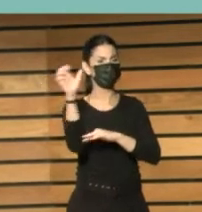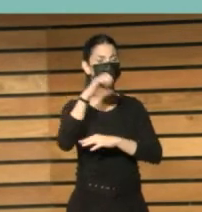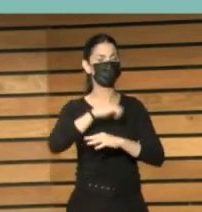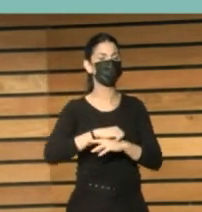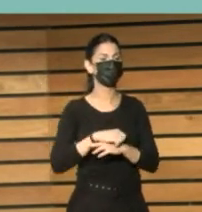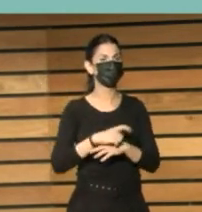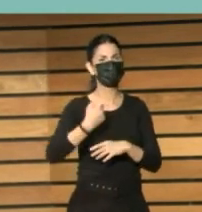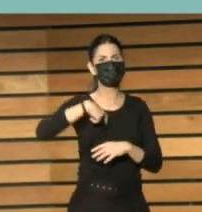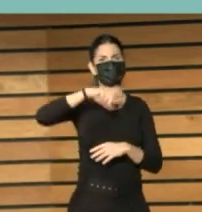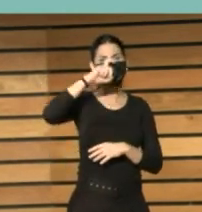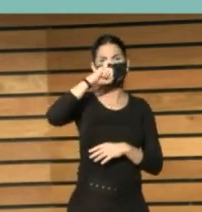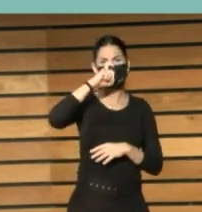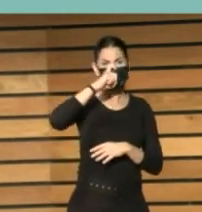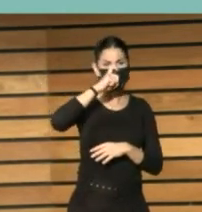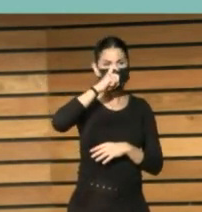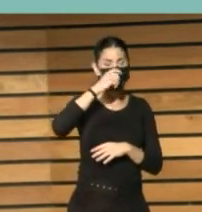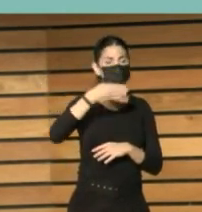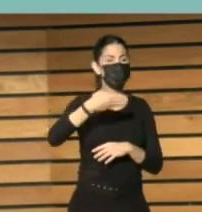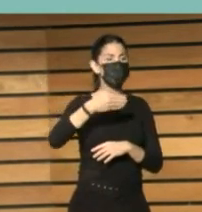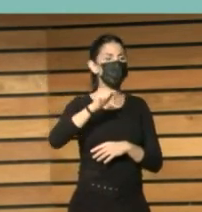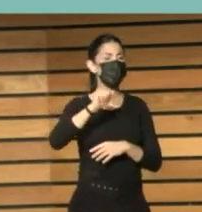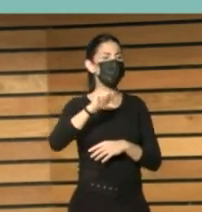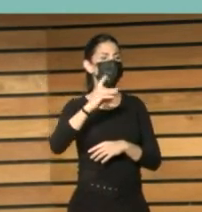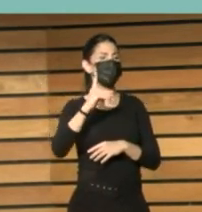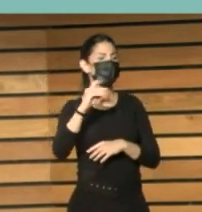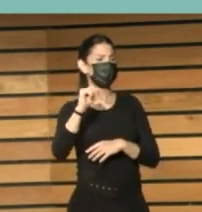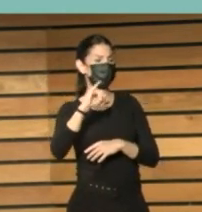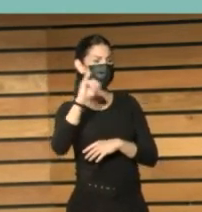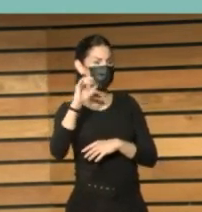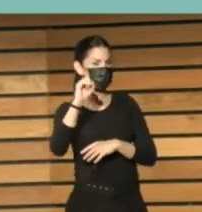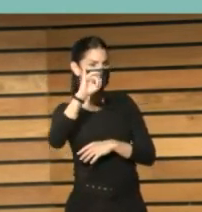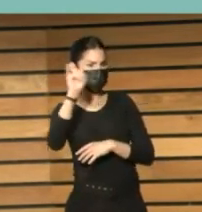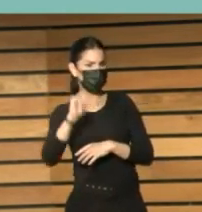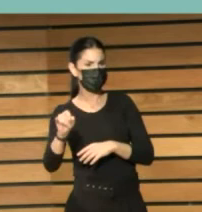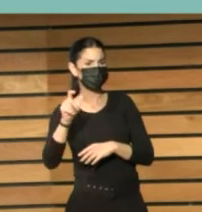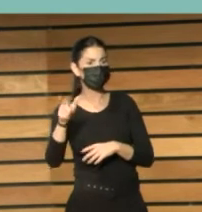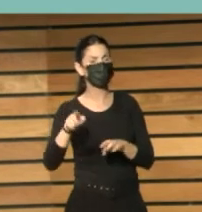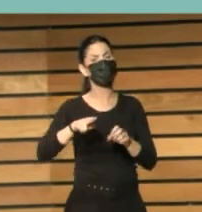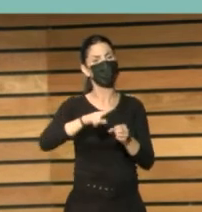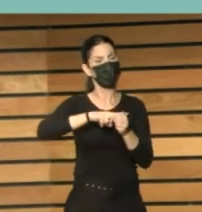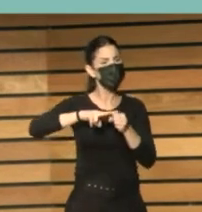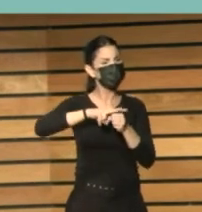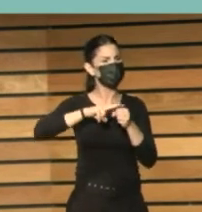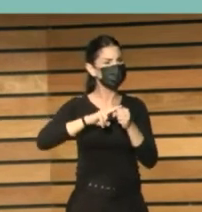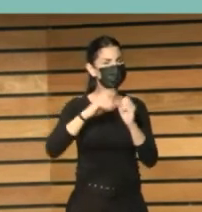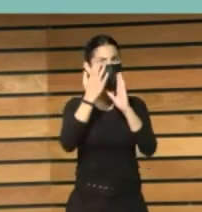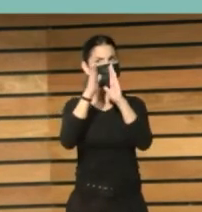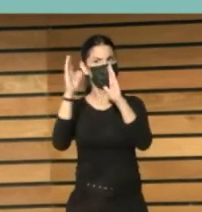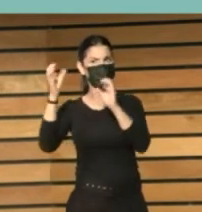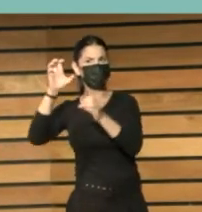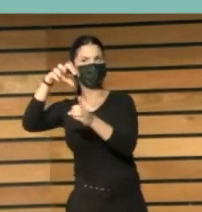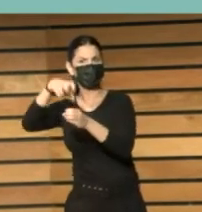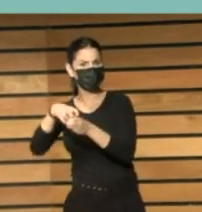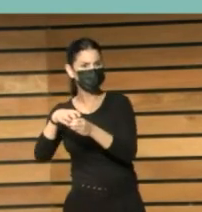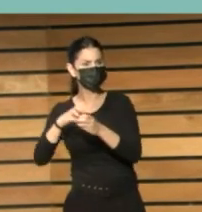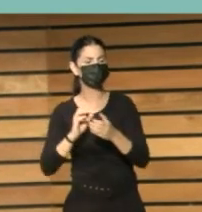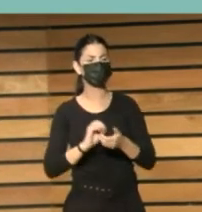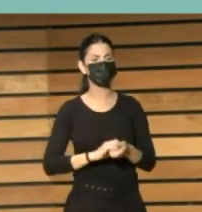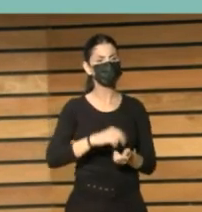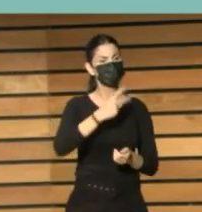No recuerdo, creo que en Badajoz, se acogió un encuentro provincial de bibliotecas. En Logroño,